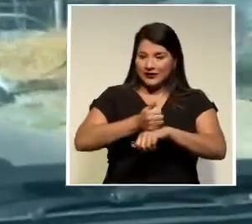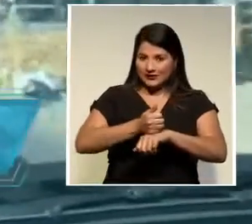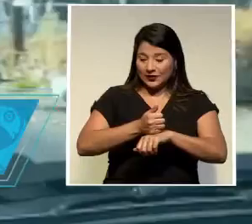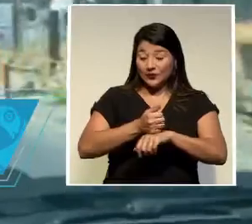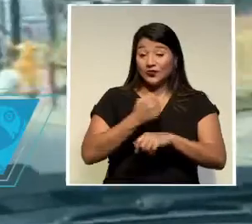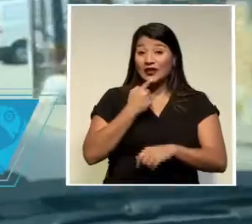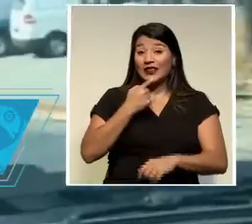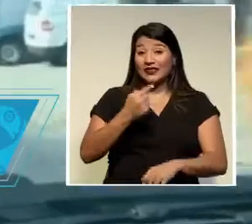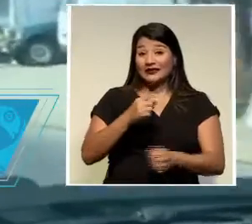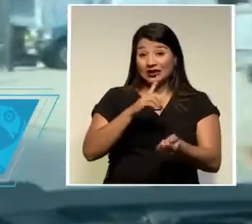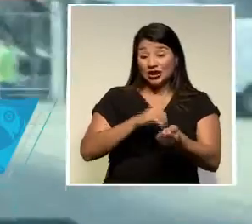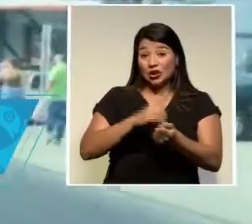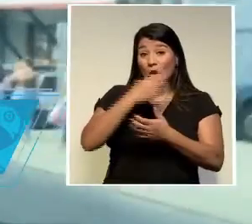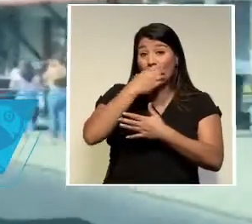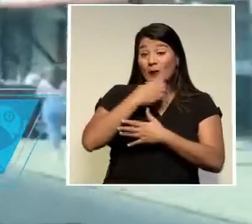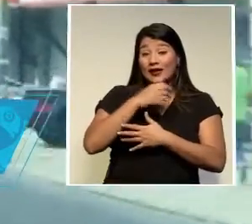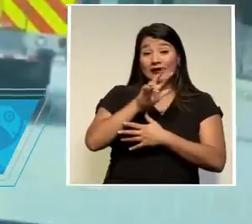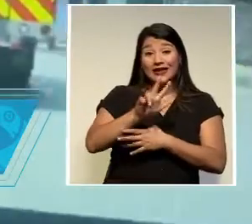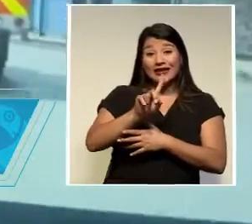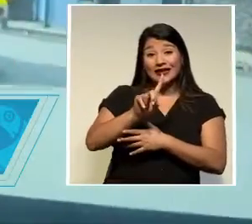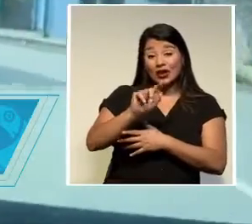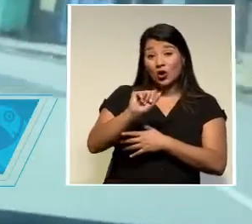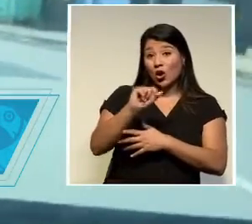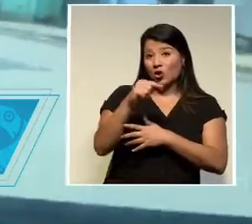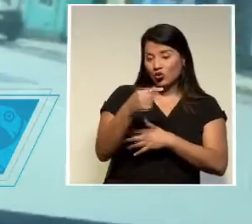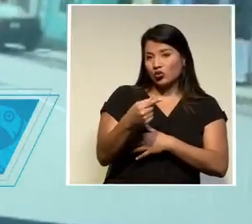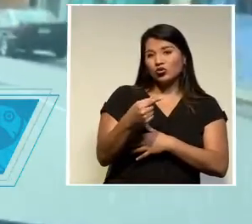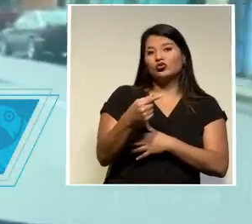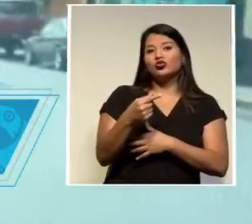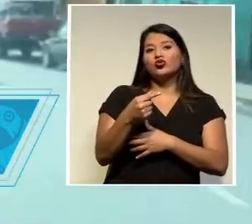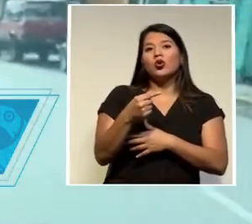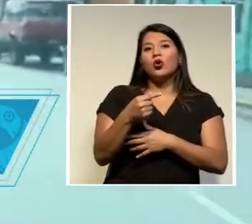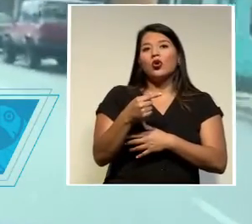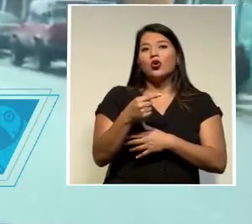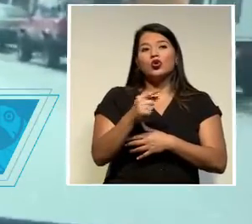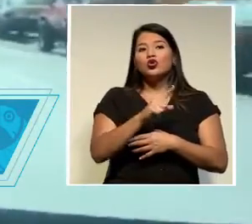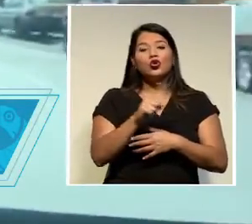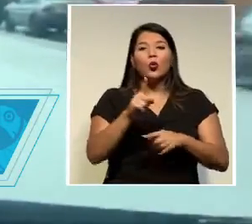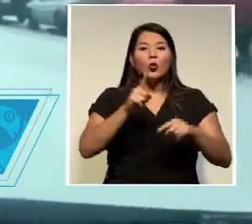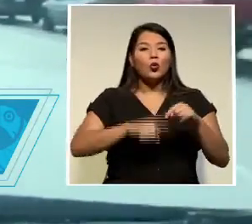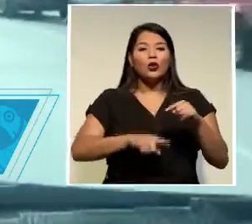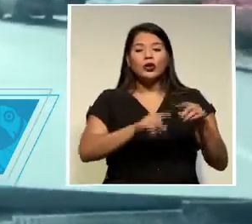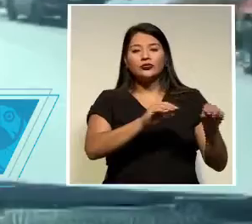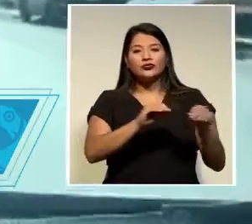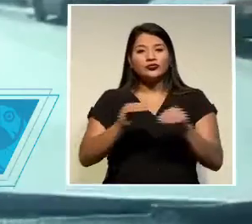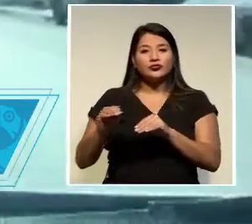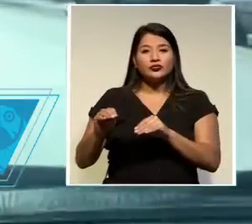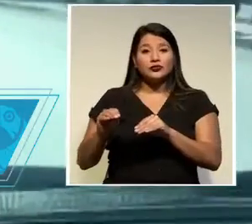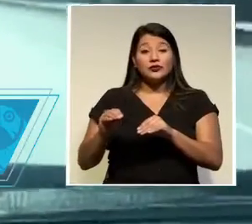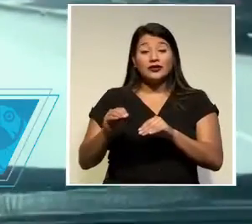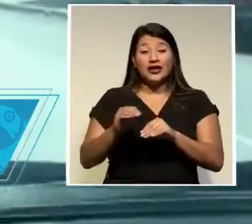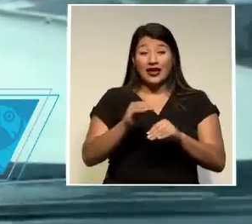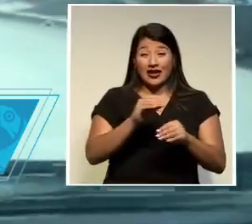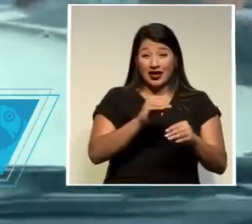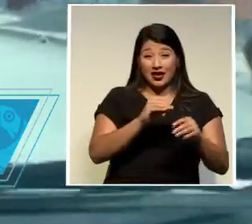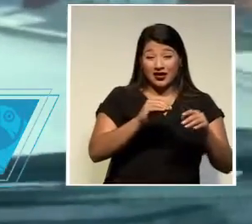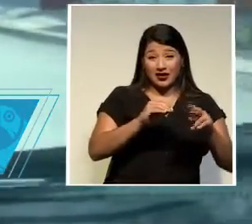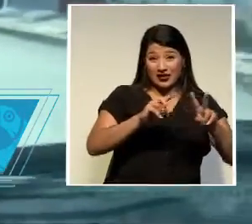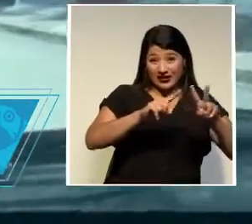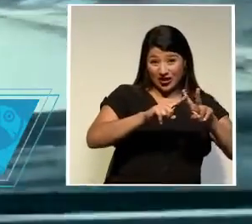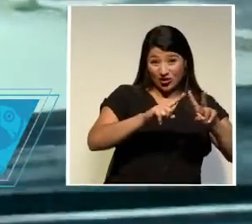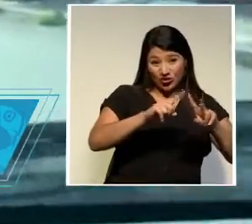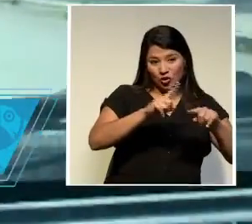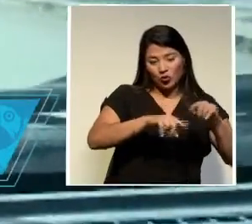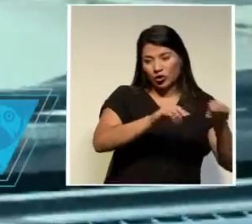según manifestó el jerarca el 31 de agosto se declinó el traslado de un paciente en condición crítica de la anexión pese a que el